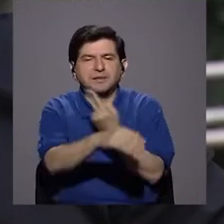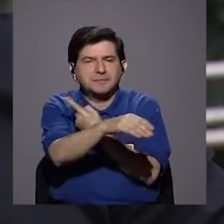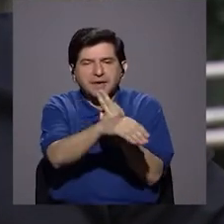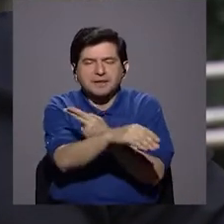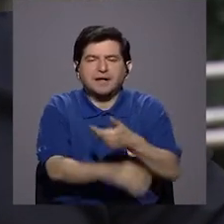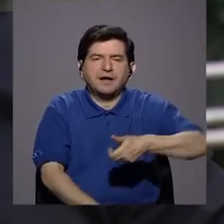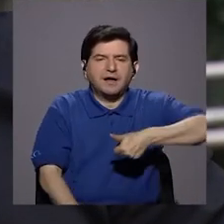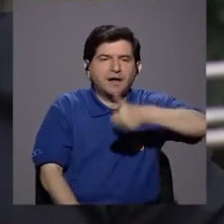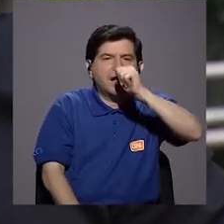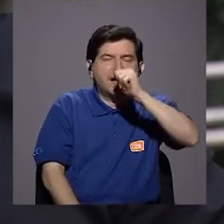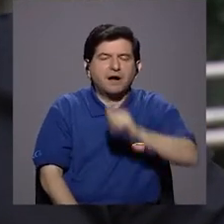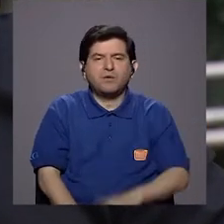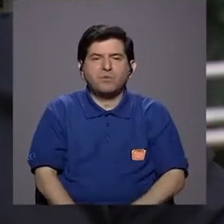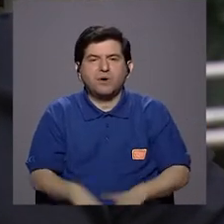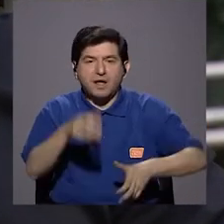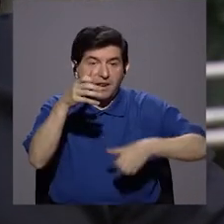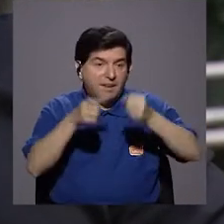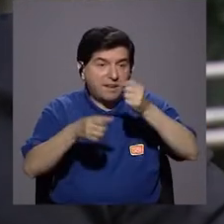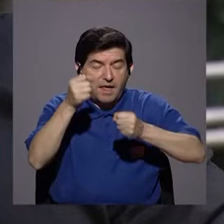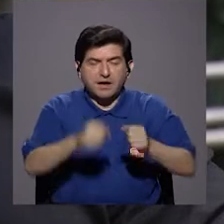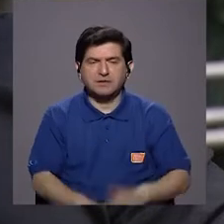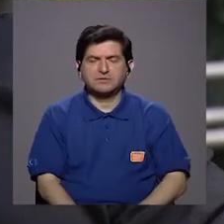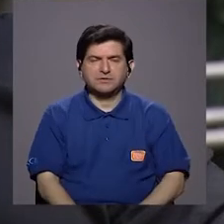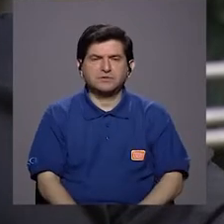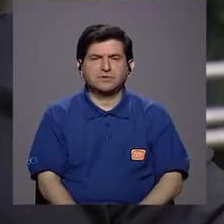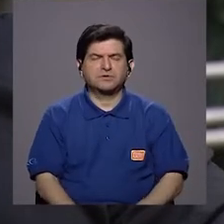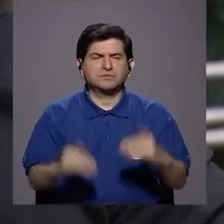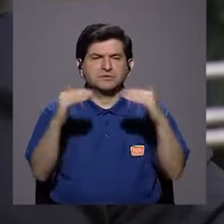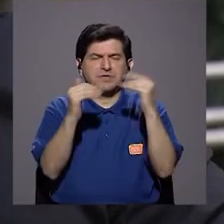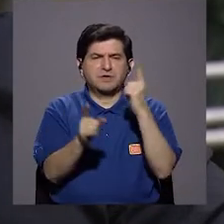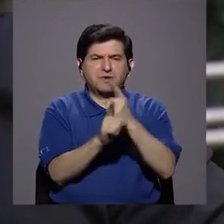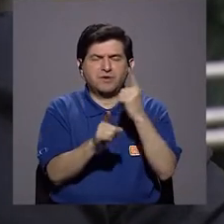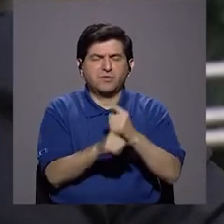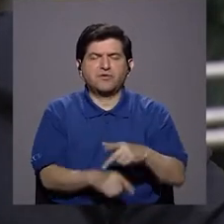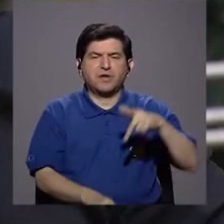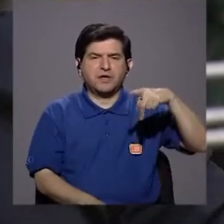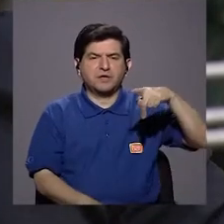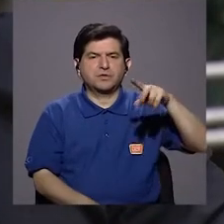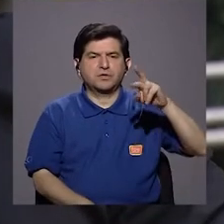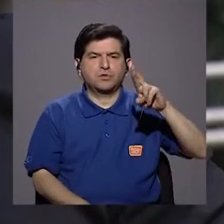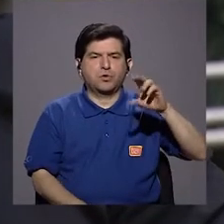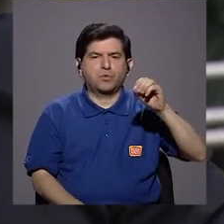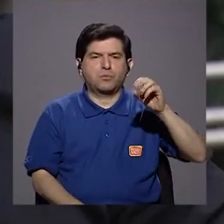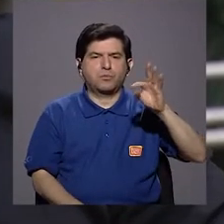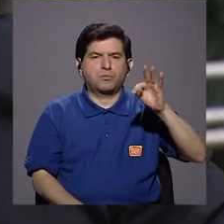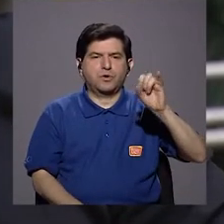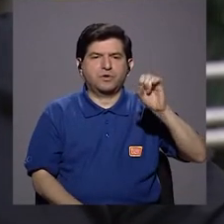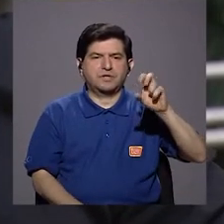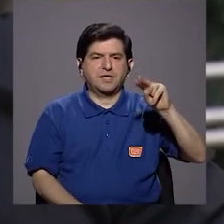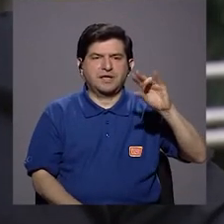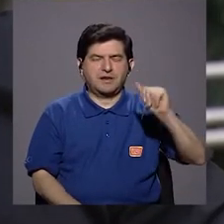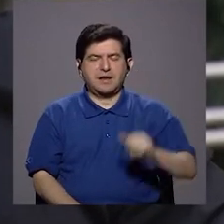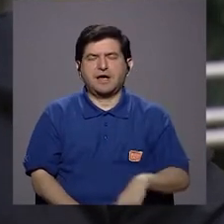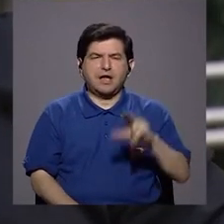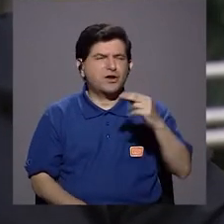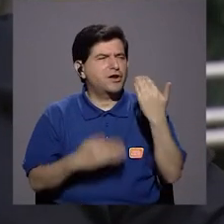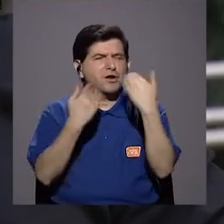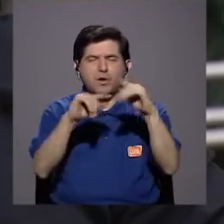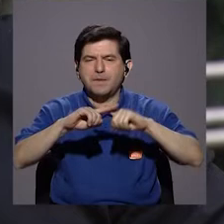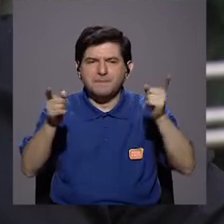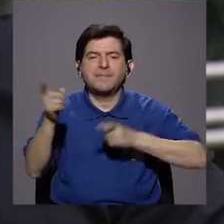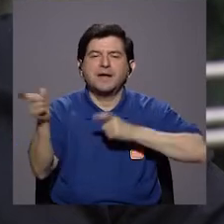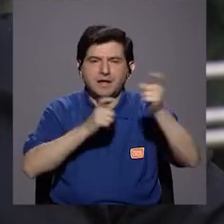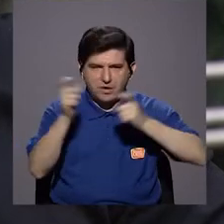verduras, agua, lácteos, tener adecuados niveles de proteína, ¿verdad? Tener una, tal vez no una